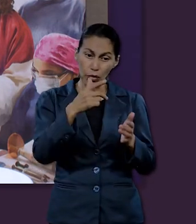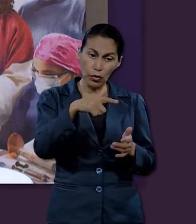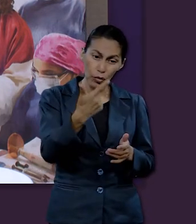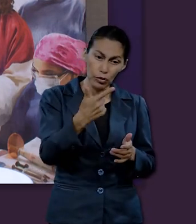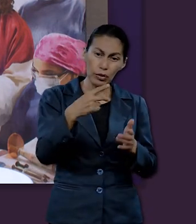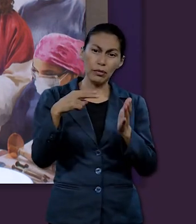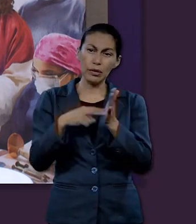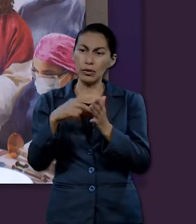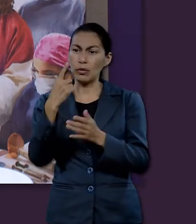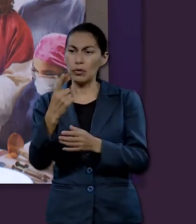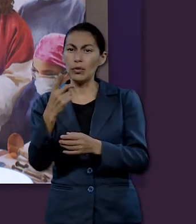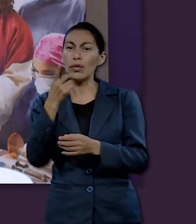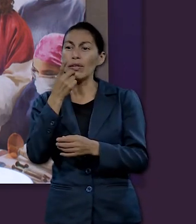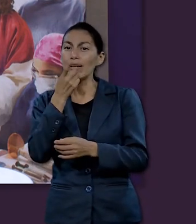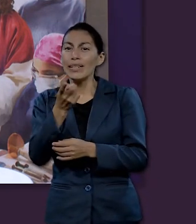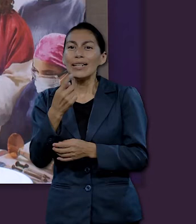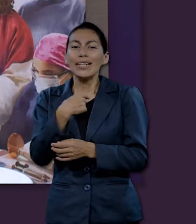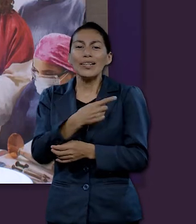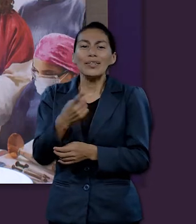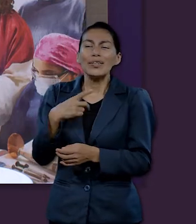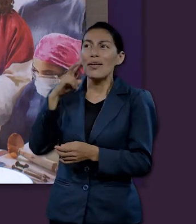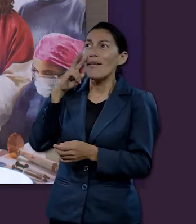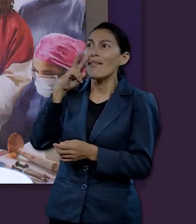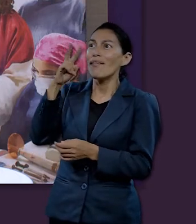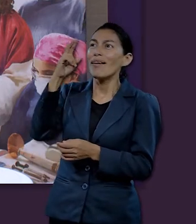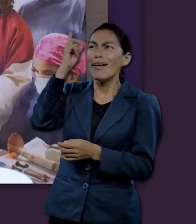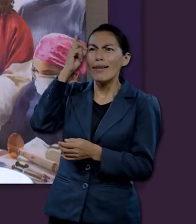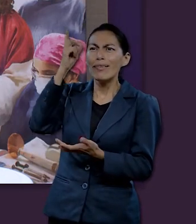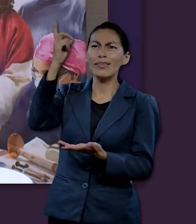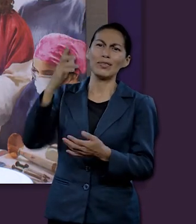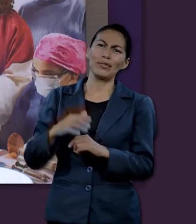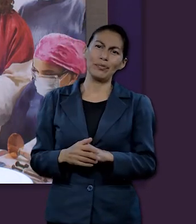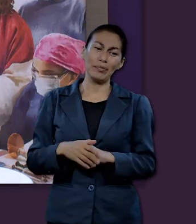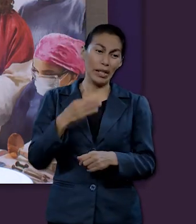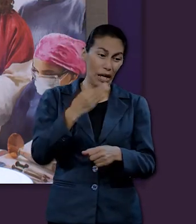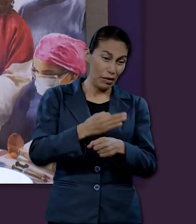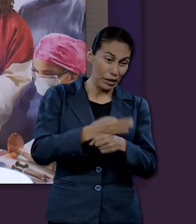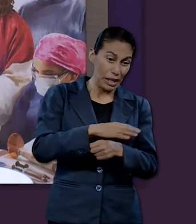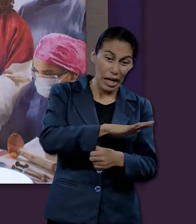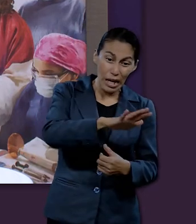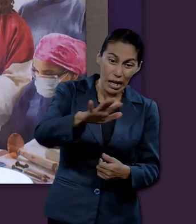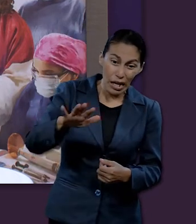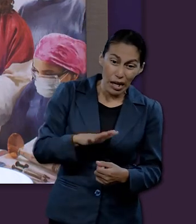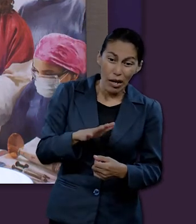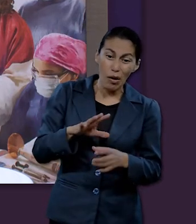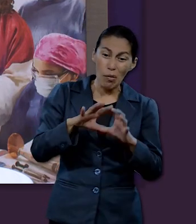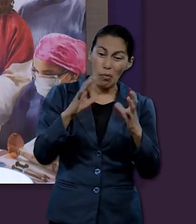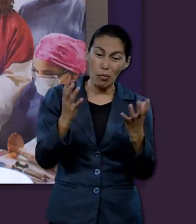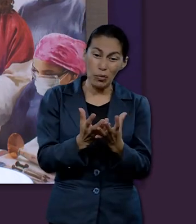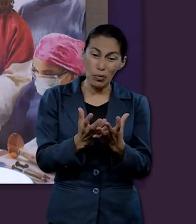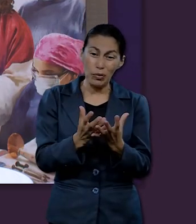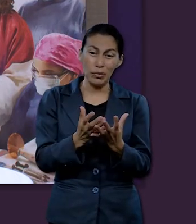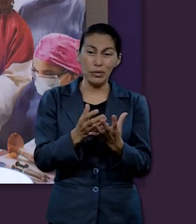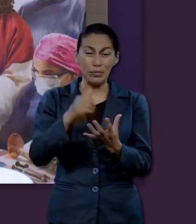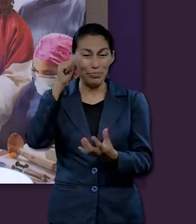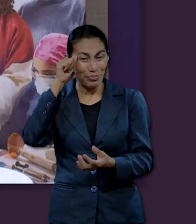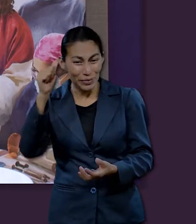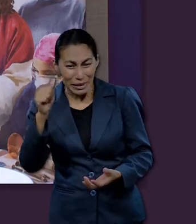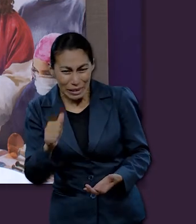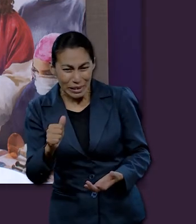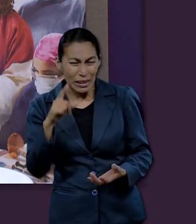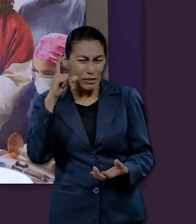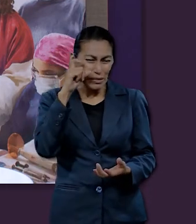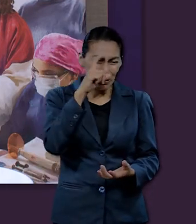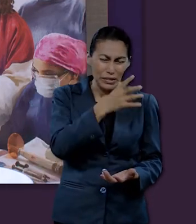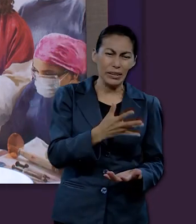En este mundo de pecado, nosotros entendemos la disciplina como el regaño, como el castigo, pero cuando nosotros unimos